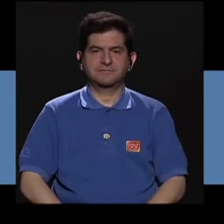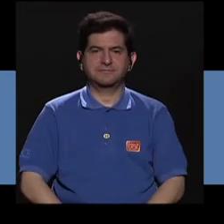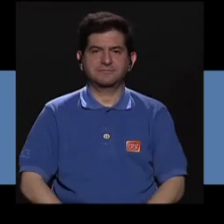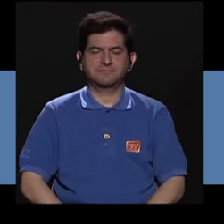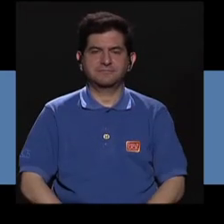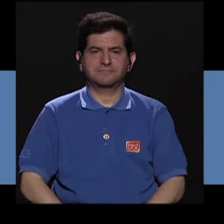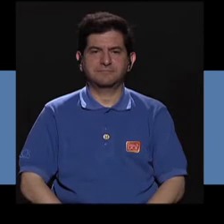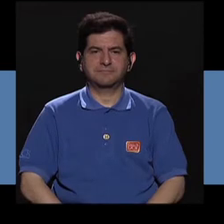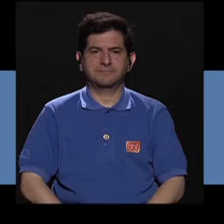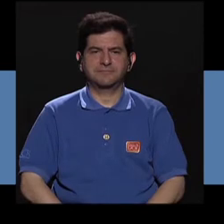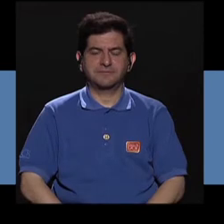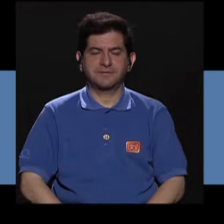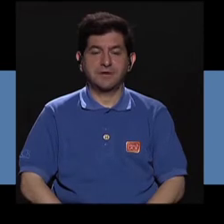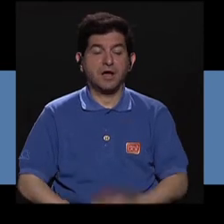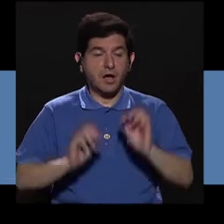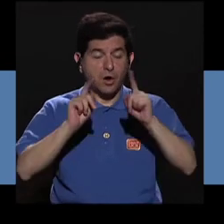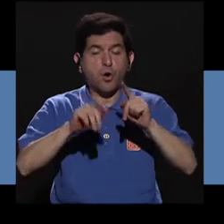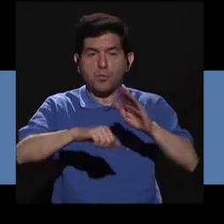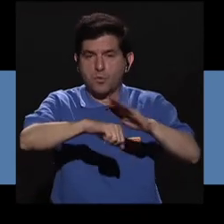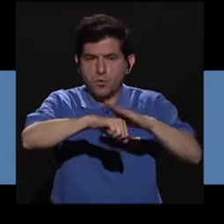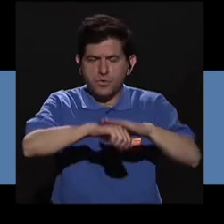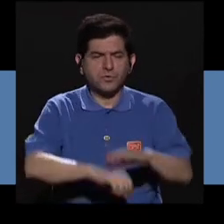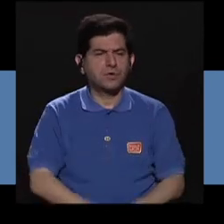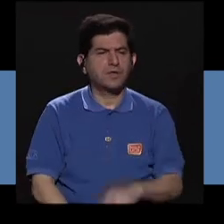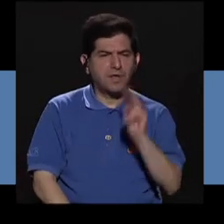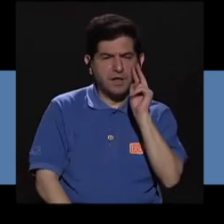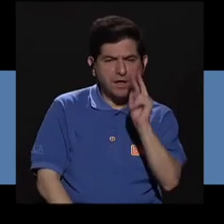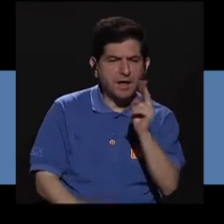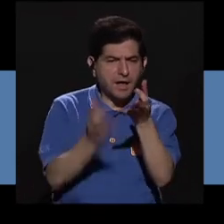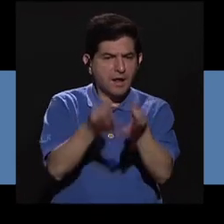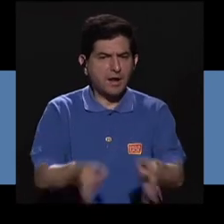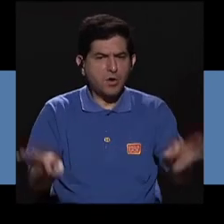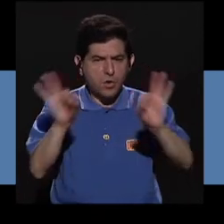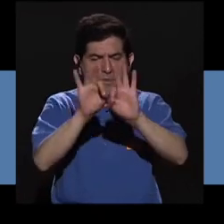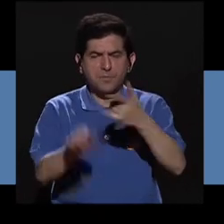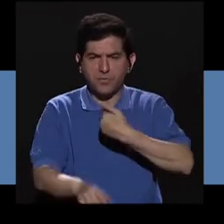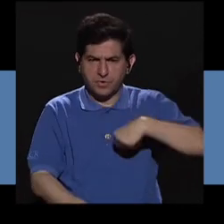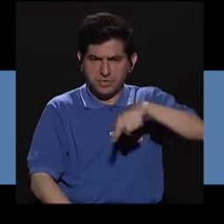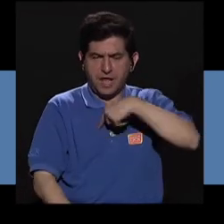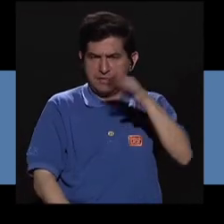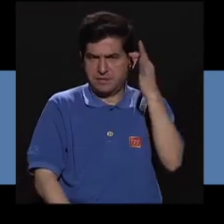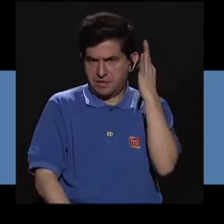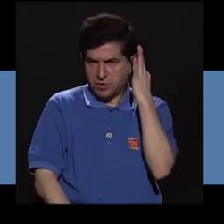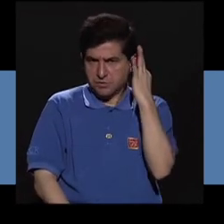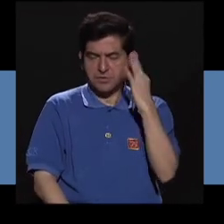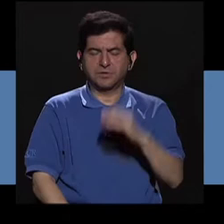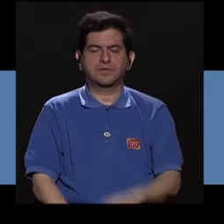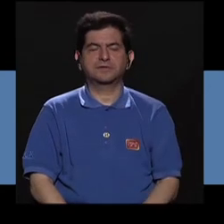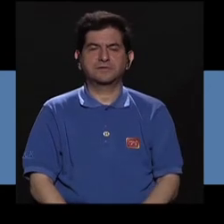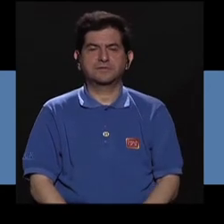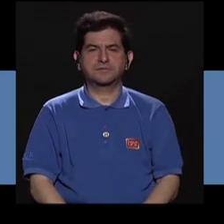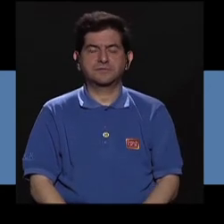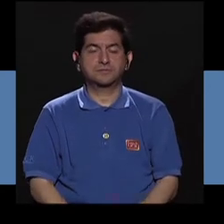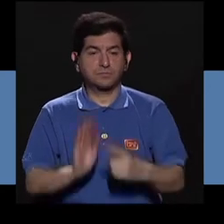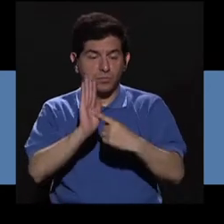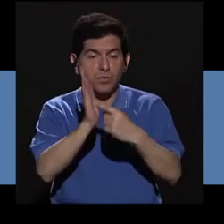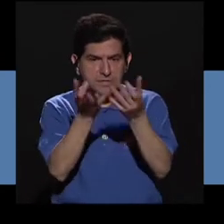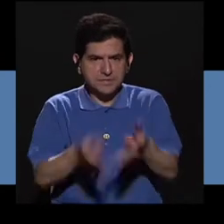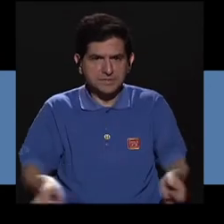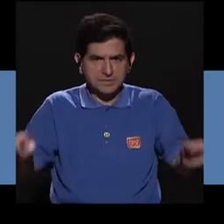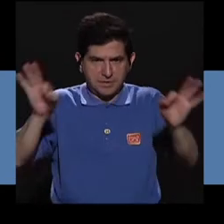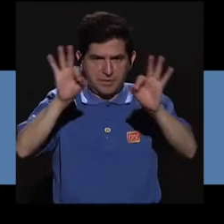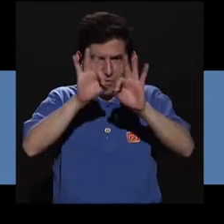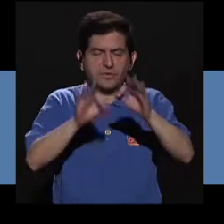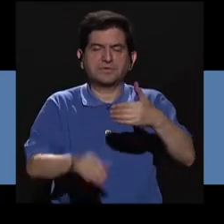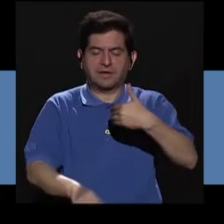dan esa oportunidad de ver lo importante que somos nosotras como mujeres. Nos hace ver la importancia que